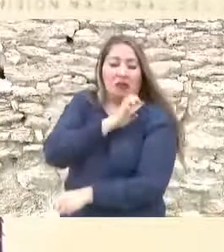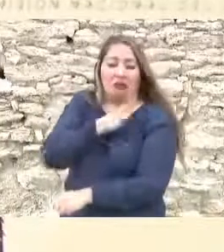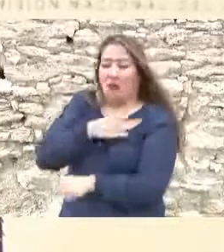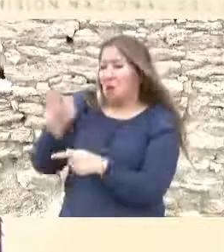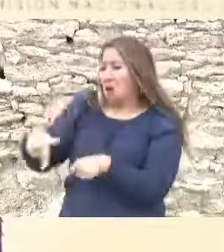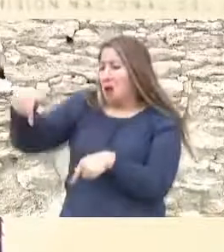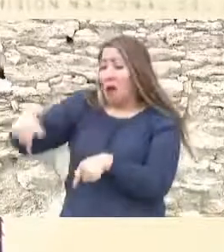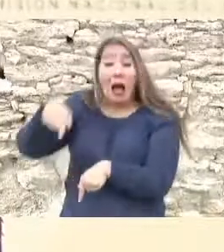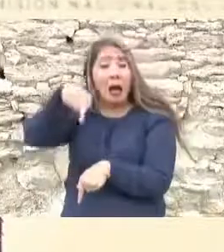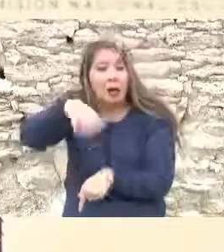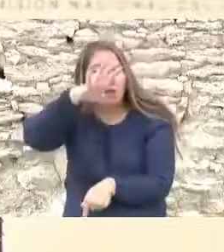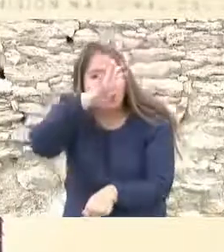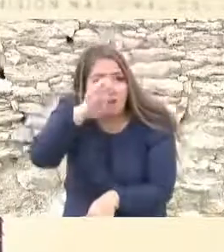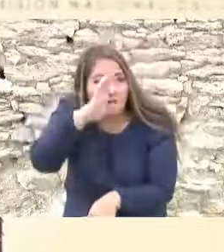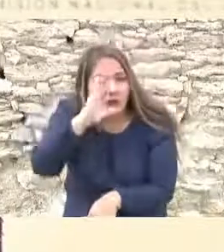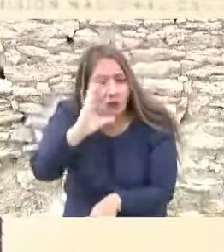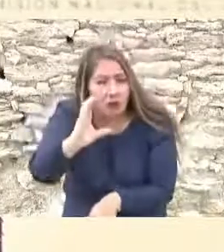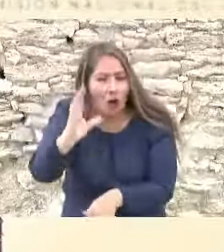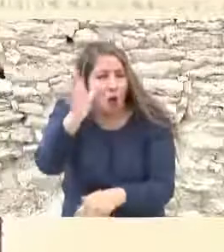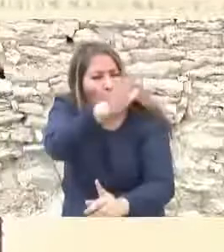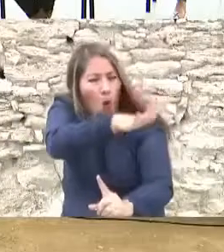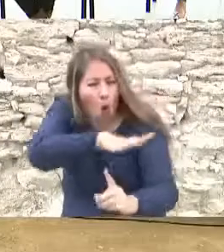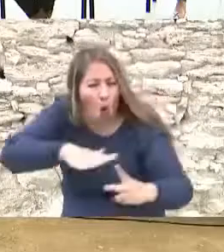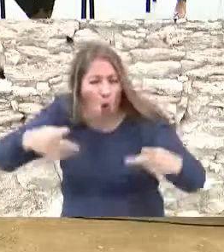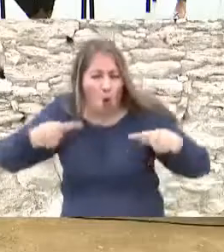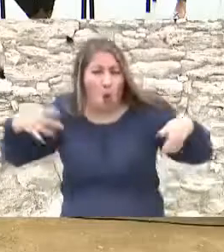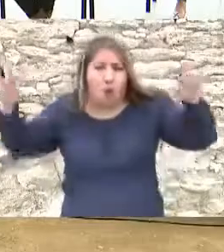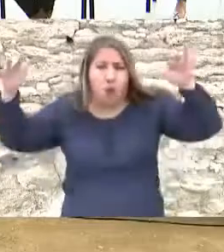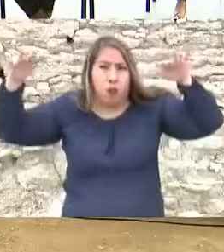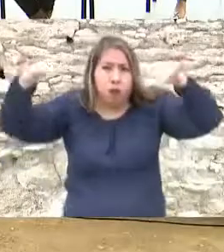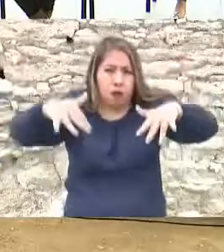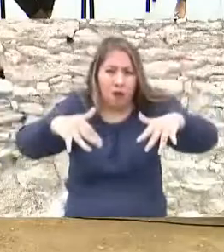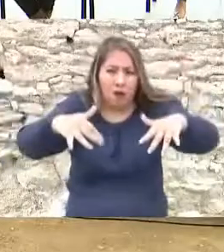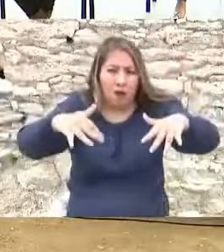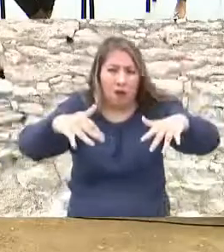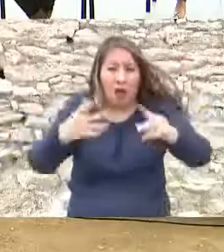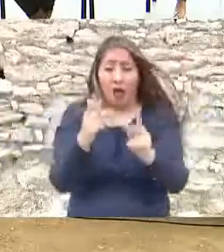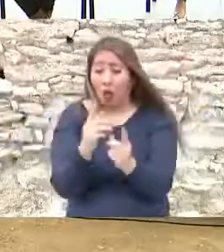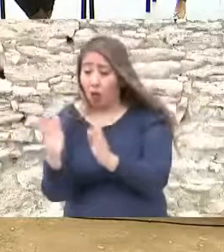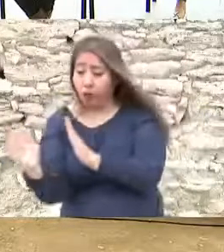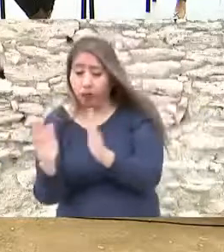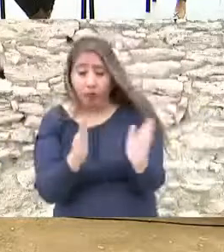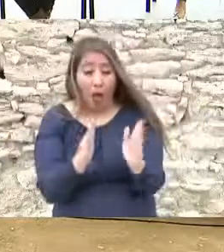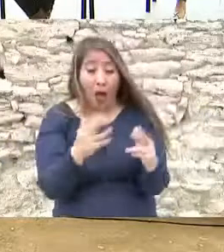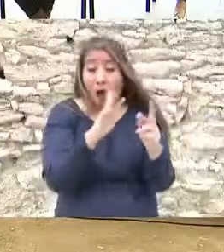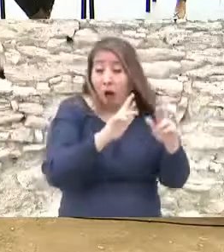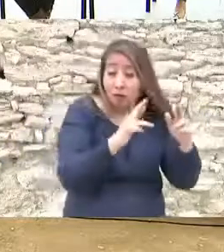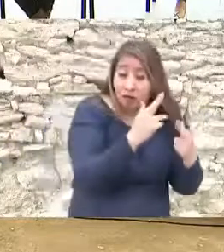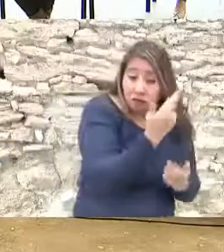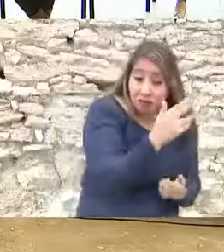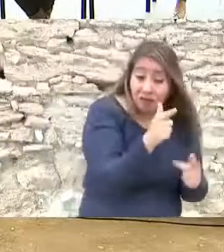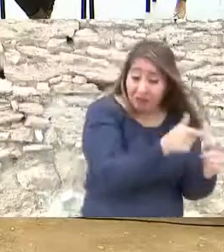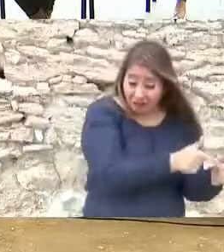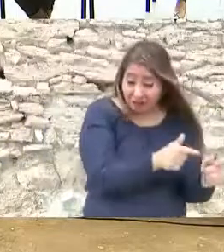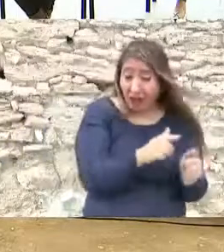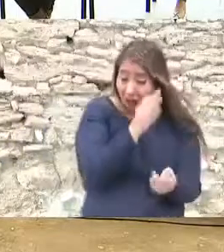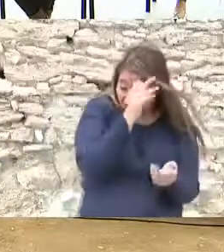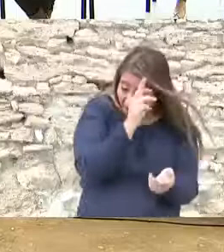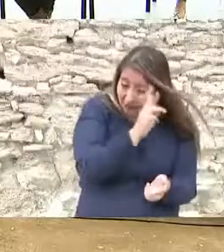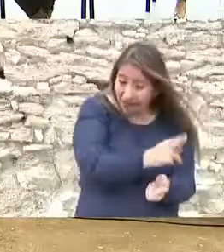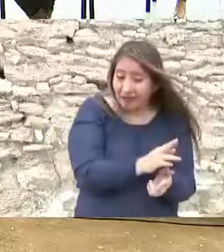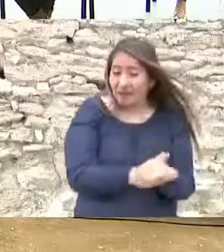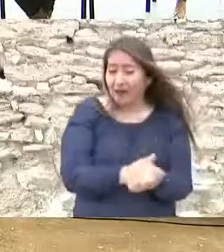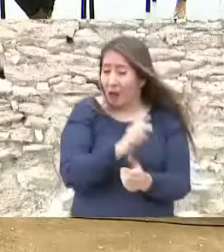hizo que en Cuatro Ciénegas toda la población se pasara al lado de la chinaca, incluidas las autoridades oficiales del